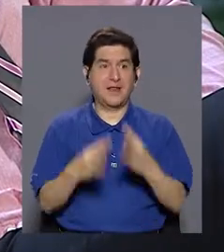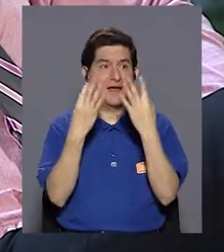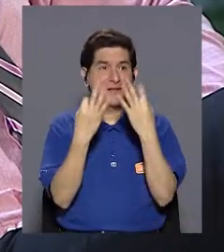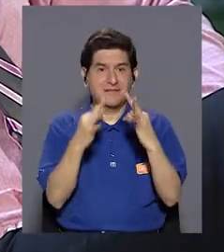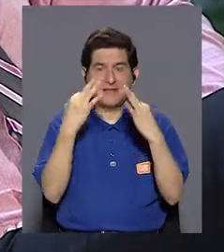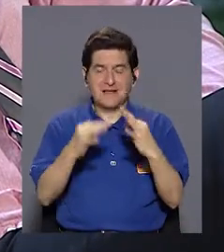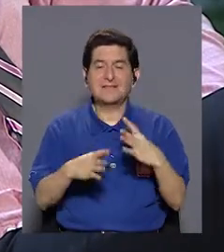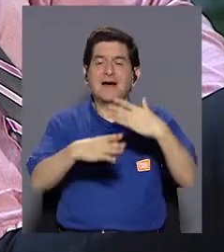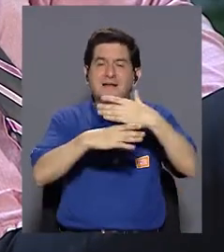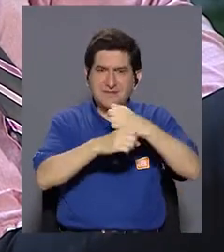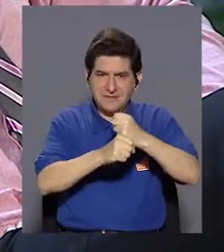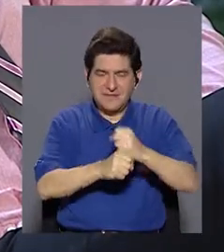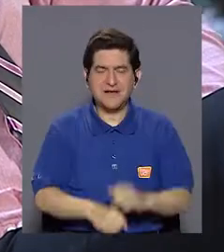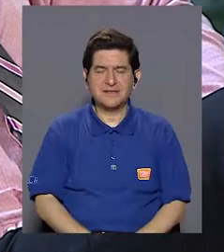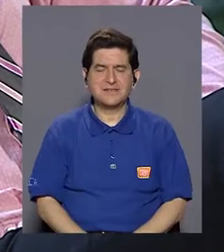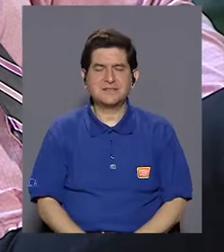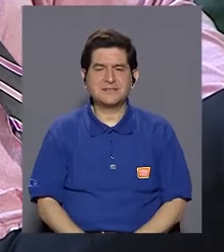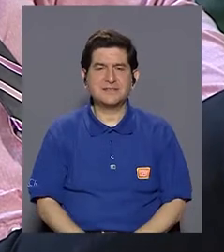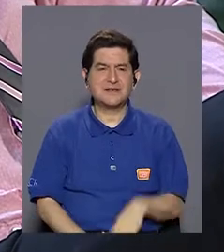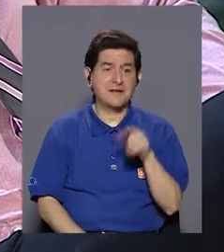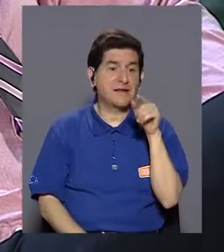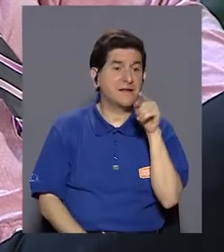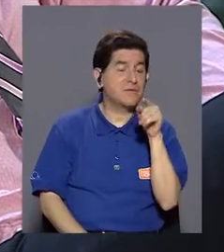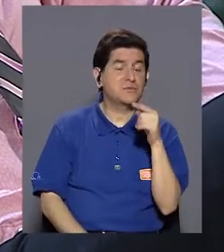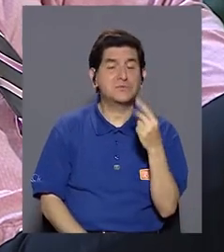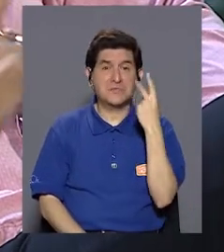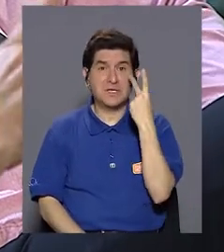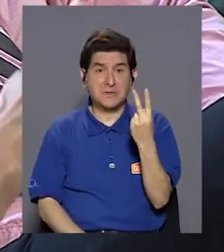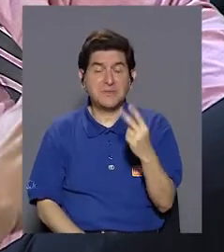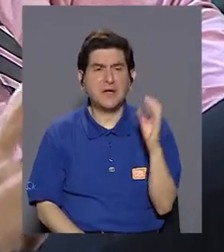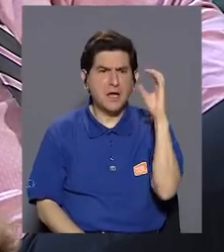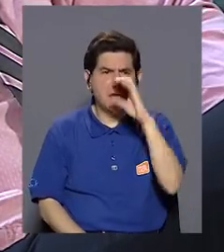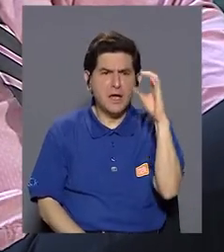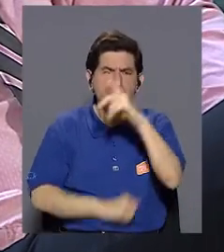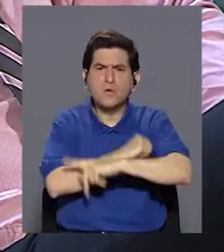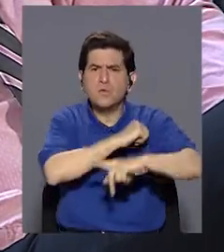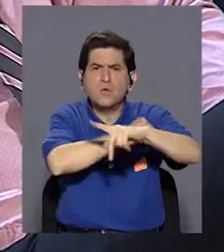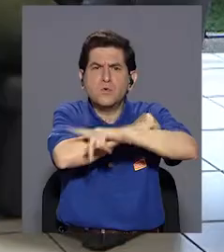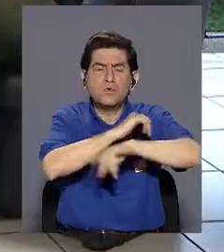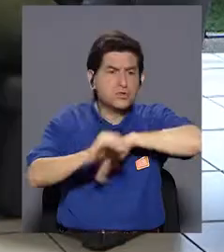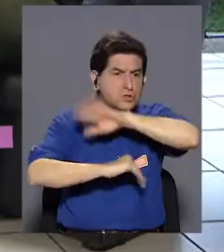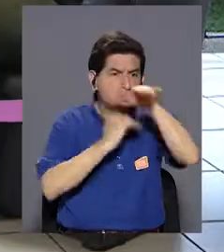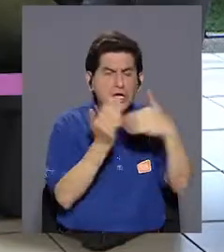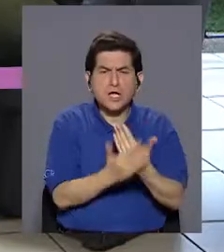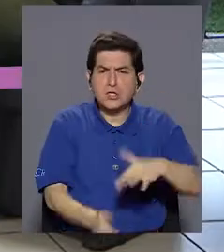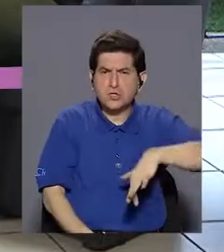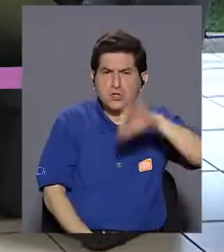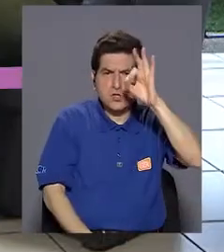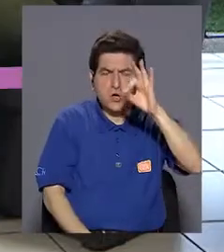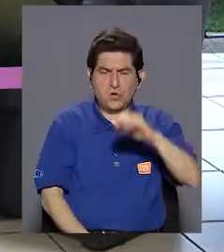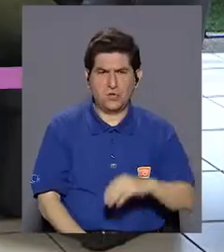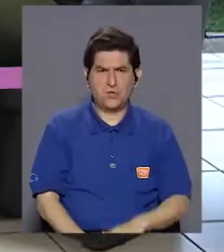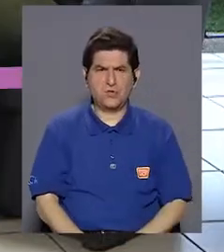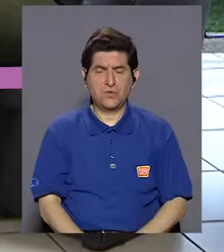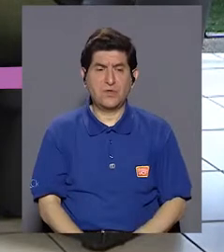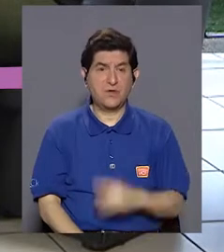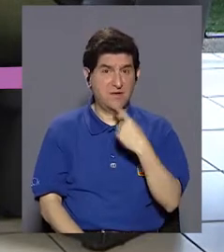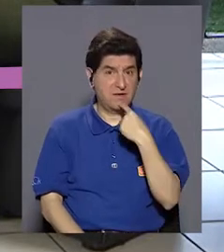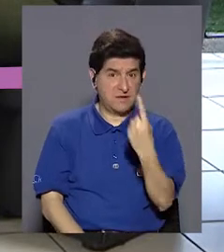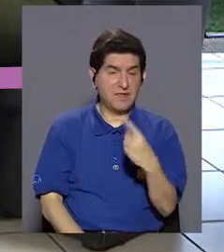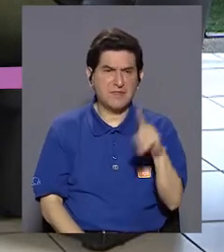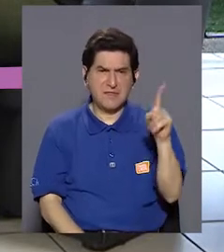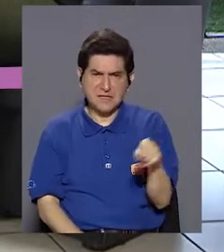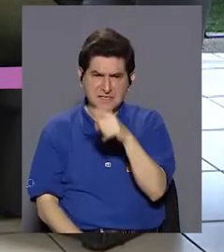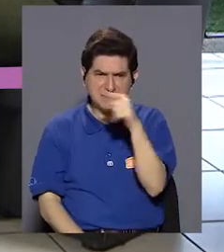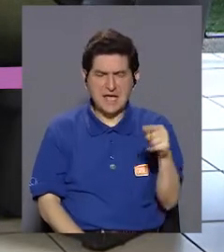fabricación, la manufactura, y entonces ahora usted busca en el país todo lo que encontrás en el país, que te